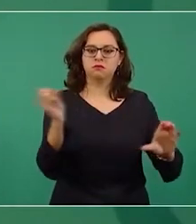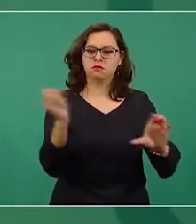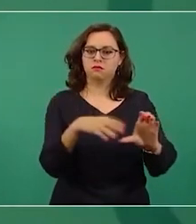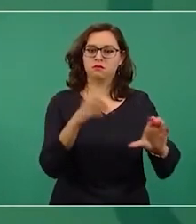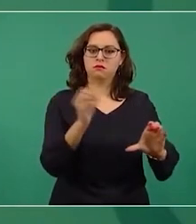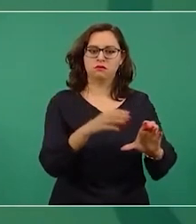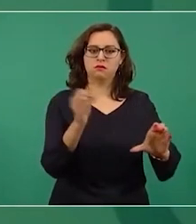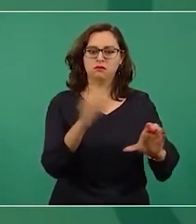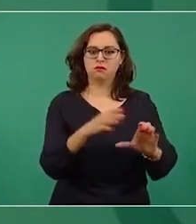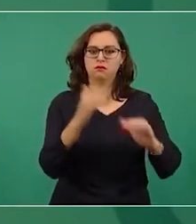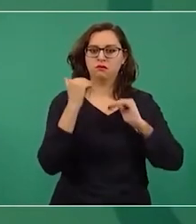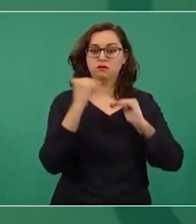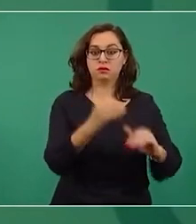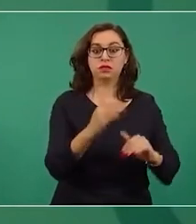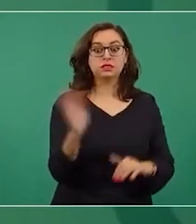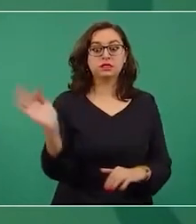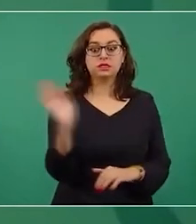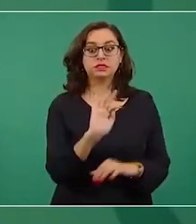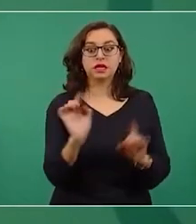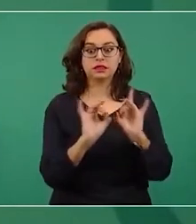de que no nos metieran